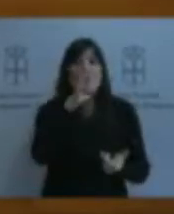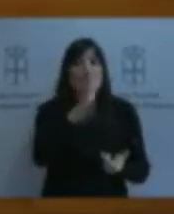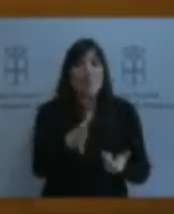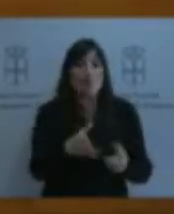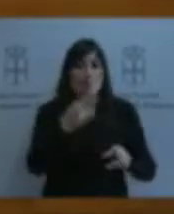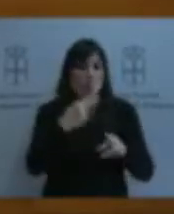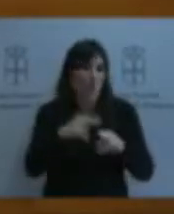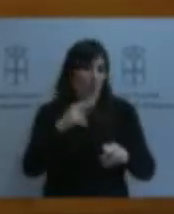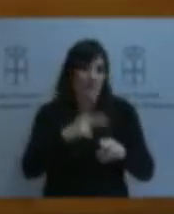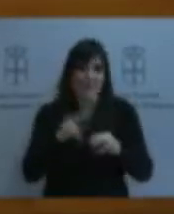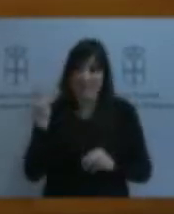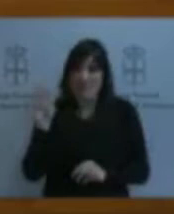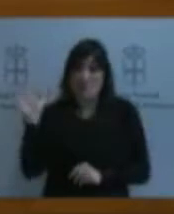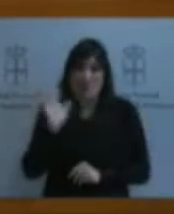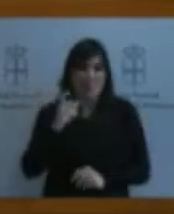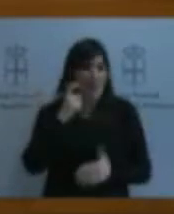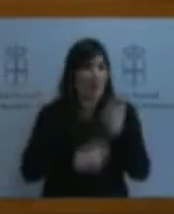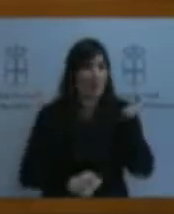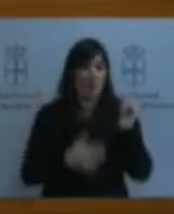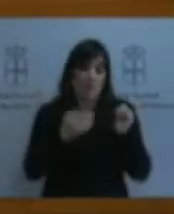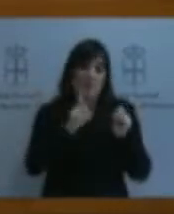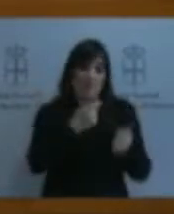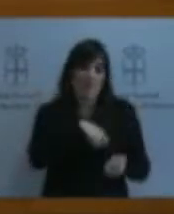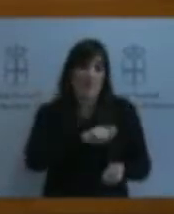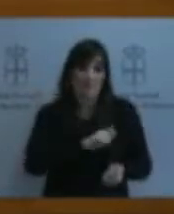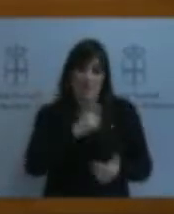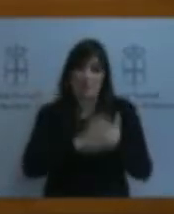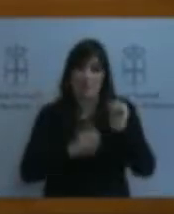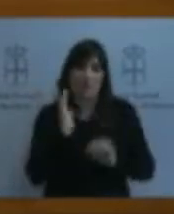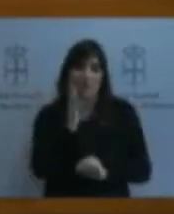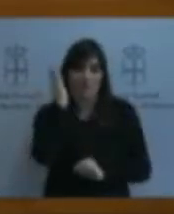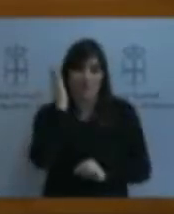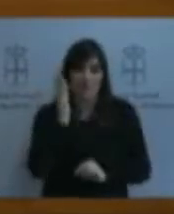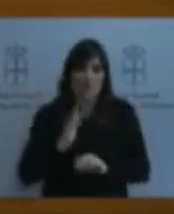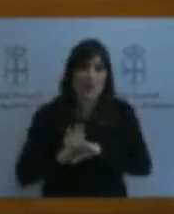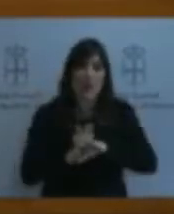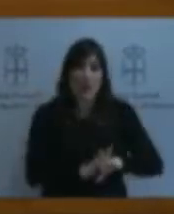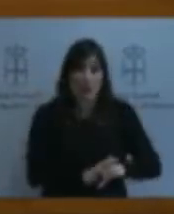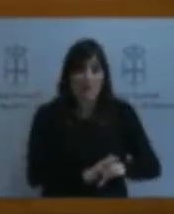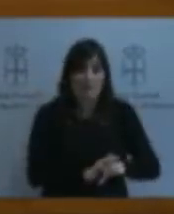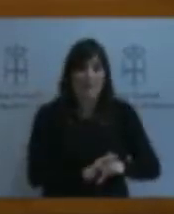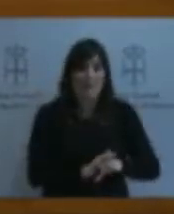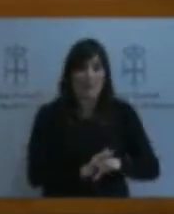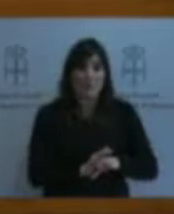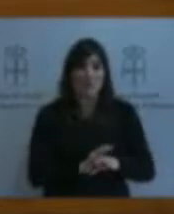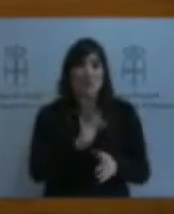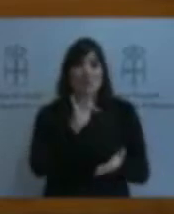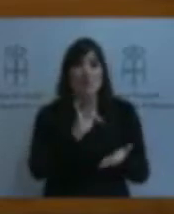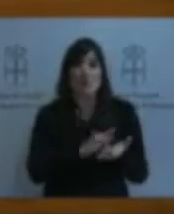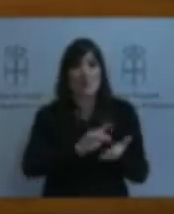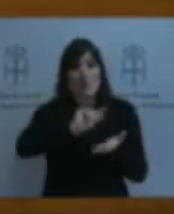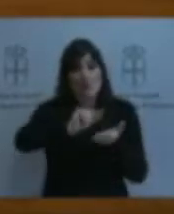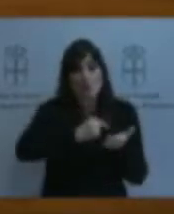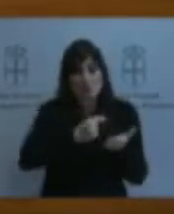Estado español. Por otra parte, mientras que aumentaron las contrataciones en el 2017 a